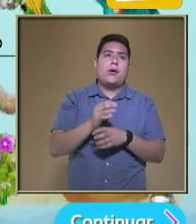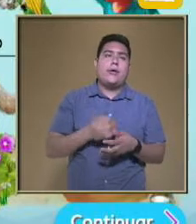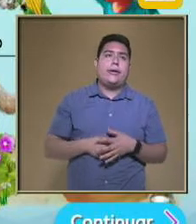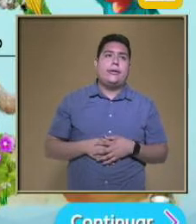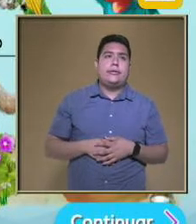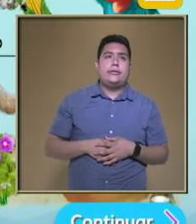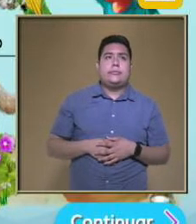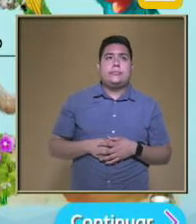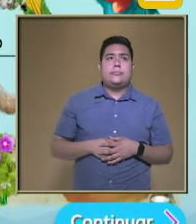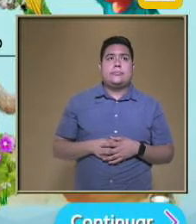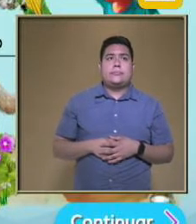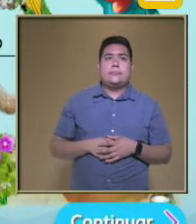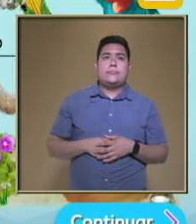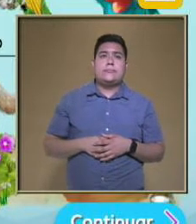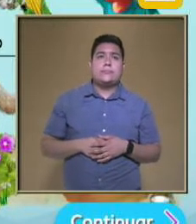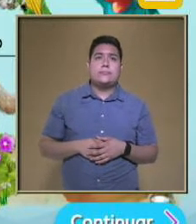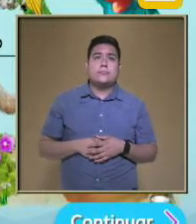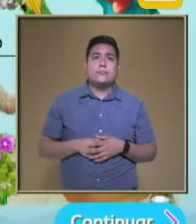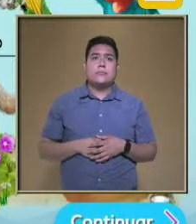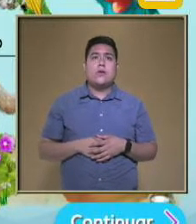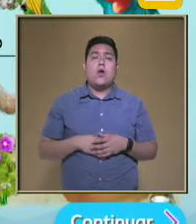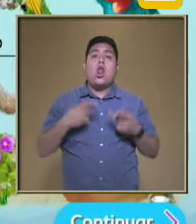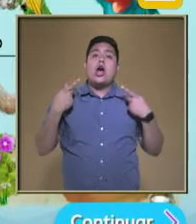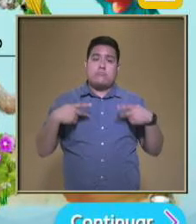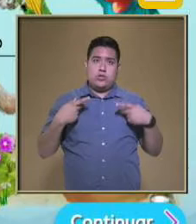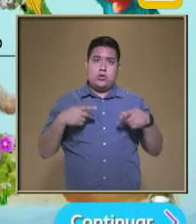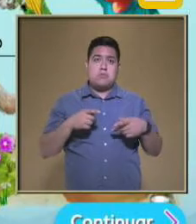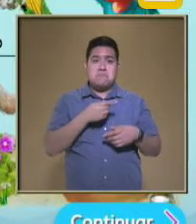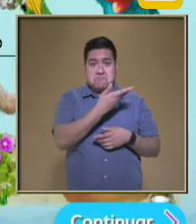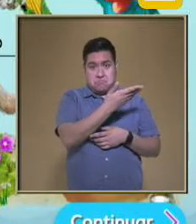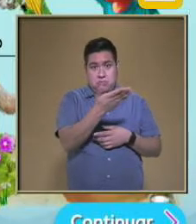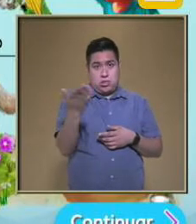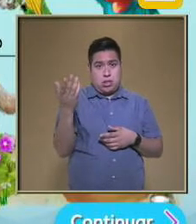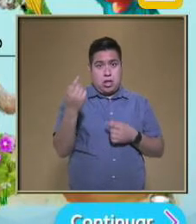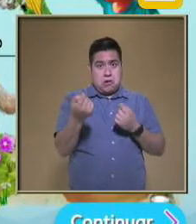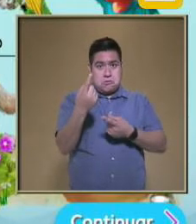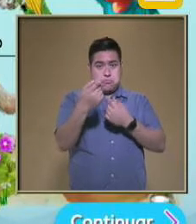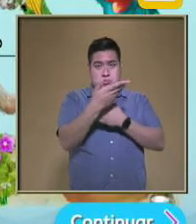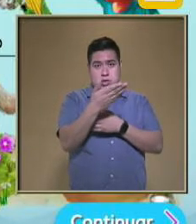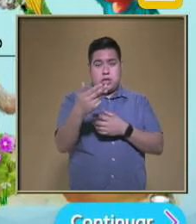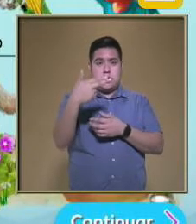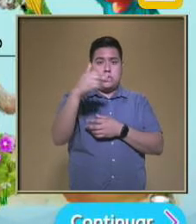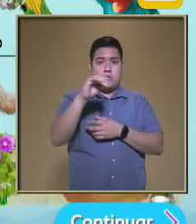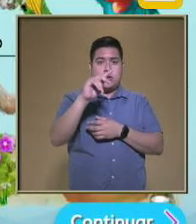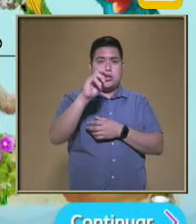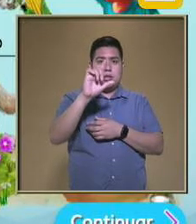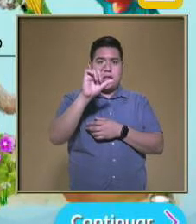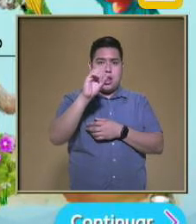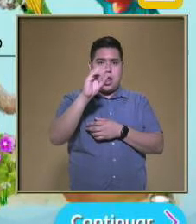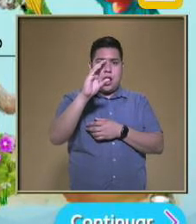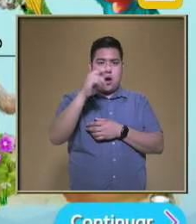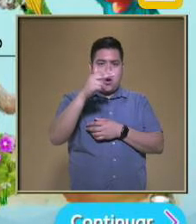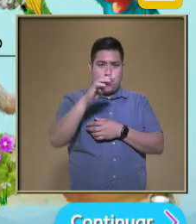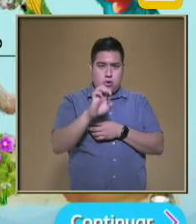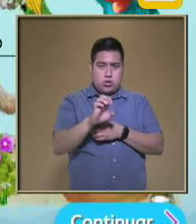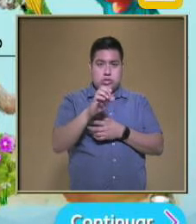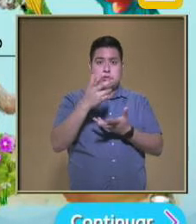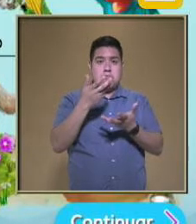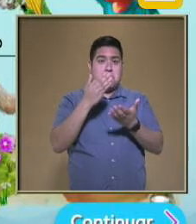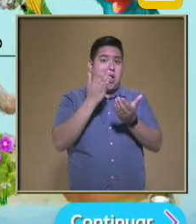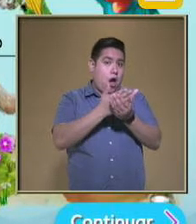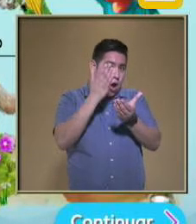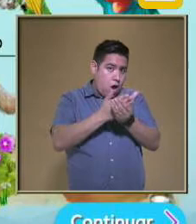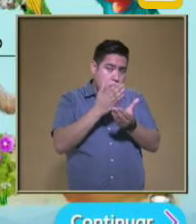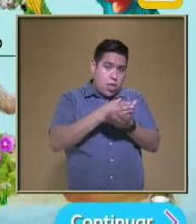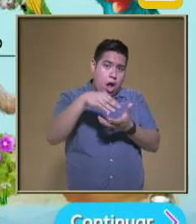Habrán comido Taquitos O algún preparado Con huitlacoche Es decir El hongo preparado O ya guisado En la